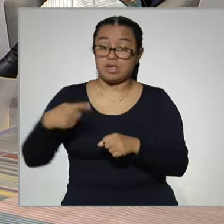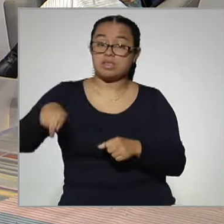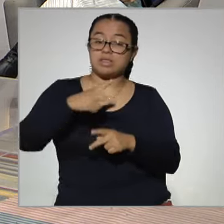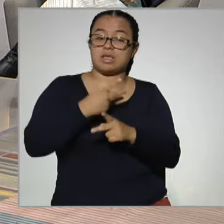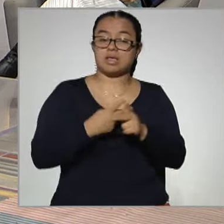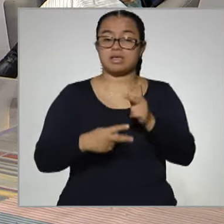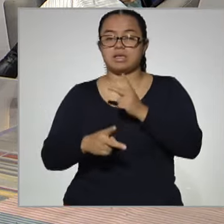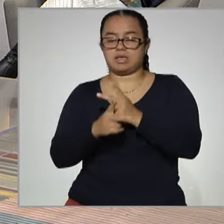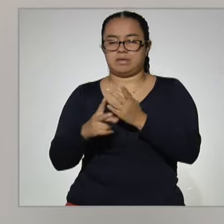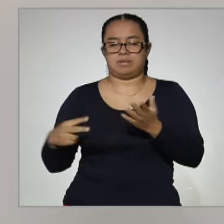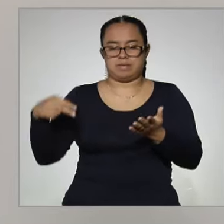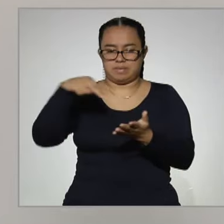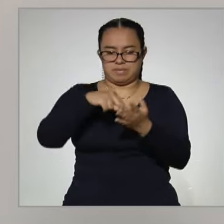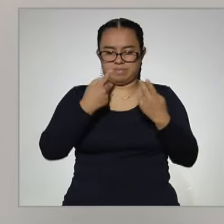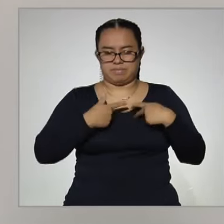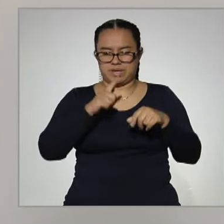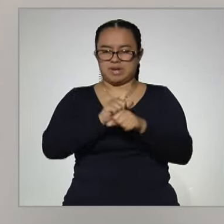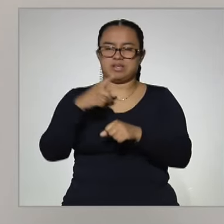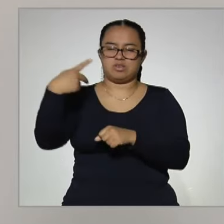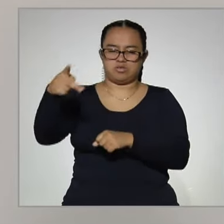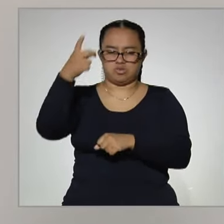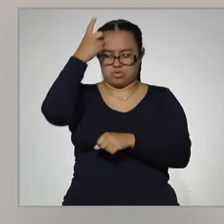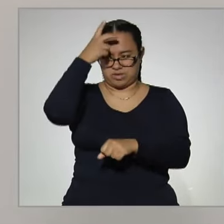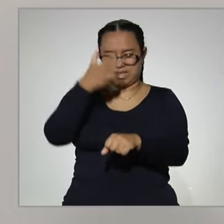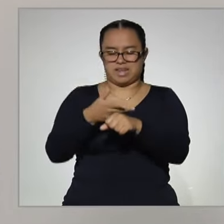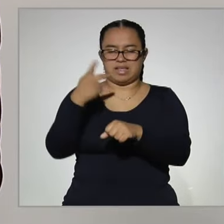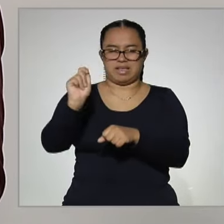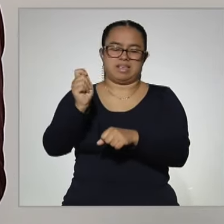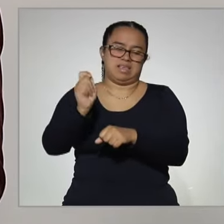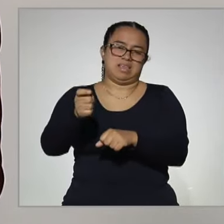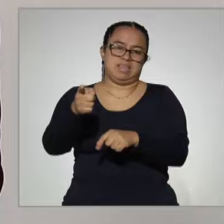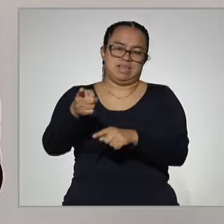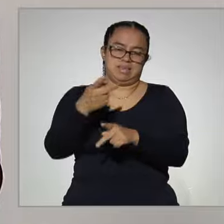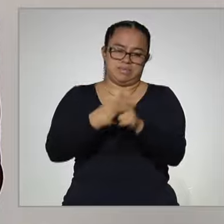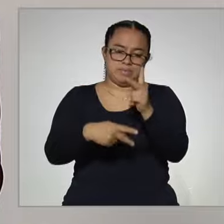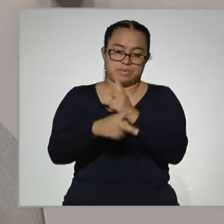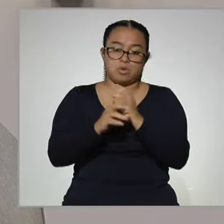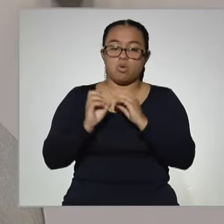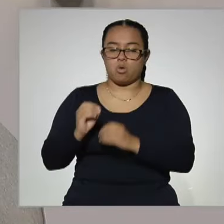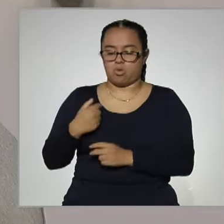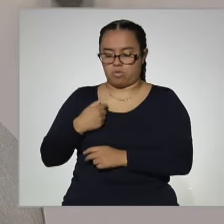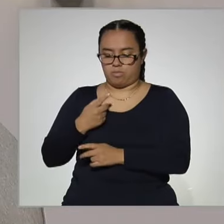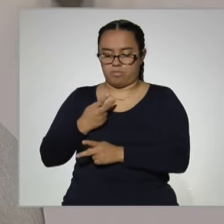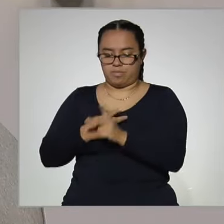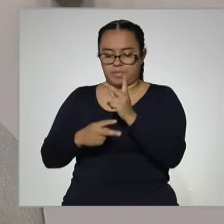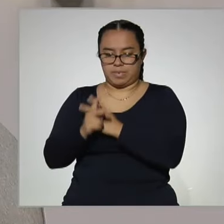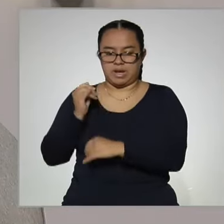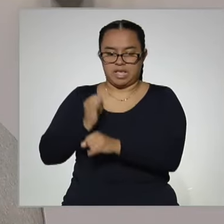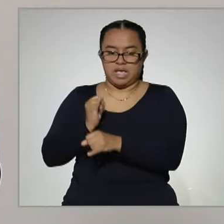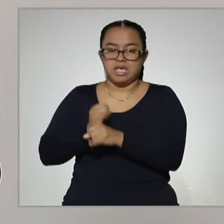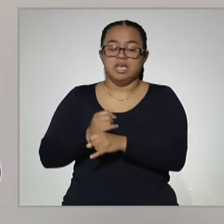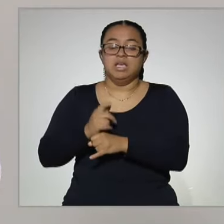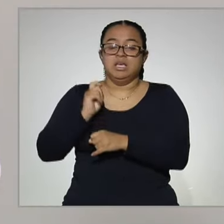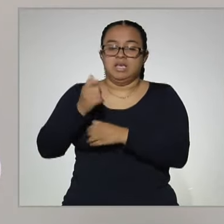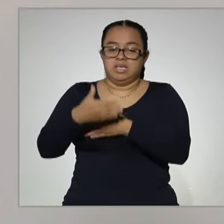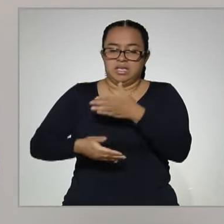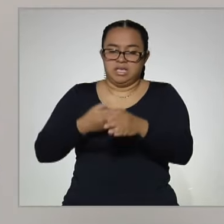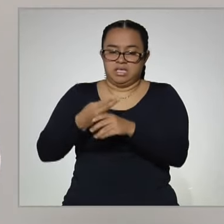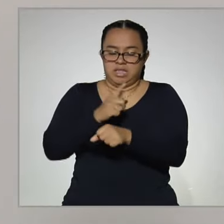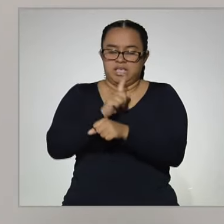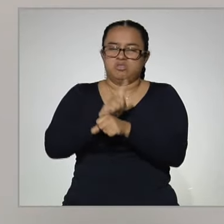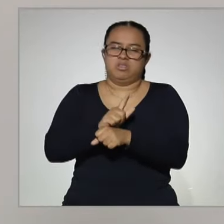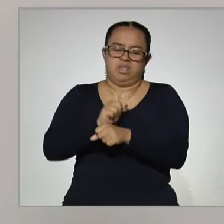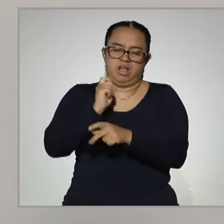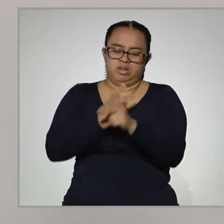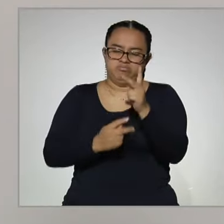bachilleratos presenciales, que ofrece la Dirección General de Bachillerato, o bachilleratos virtuales que ofrece el Servicio Nacional de Bachillerato en